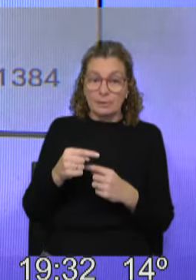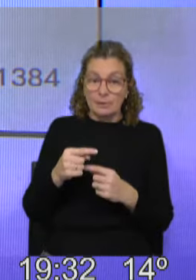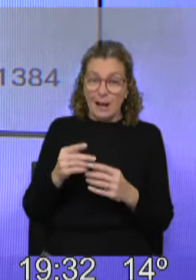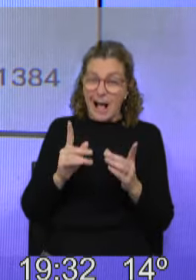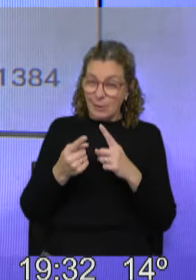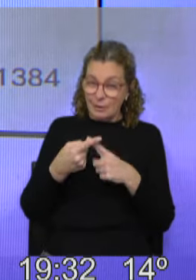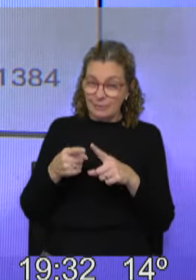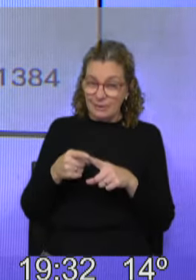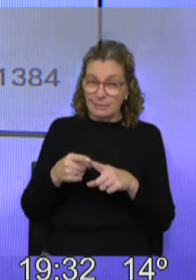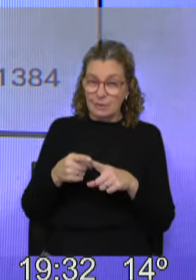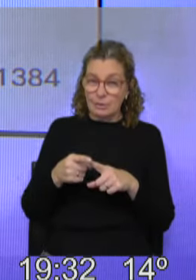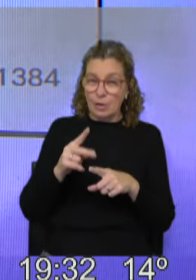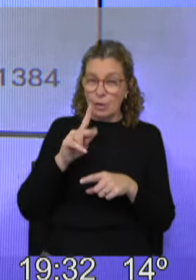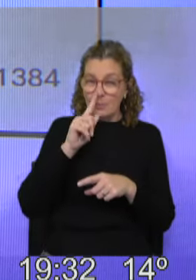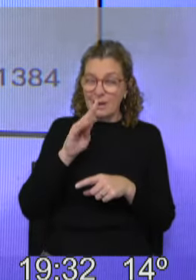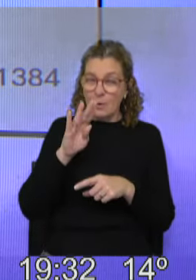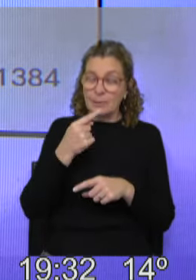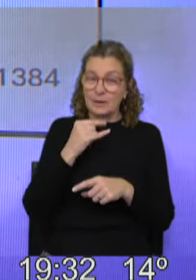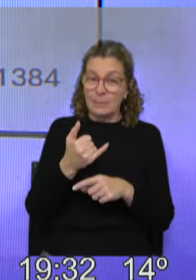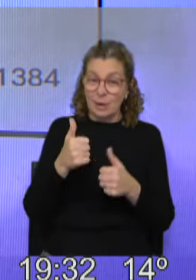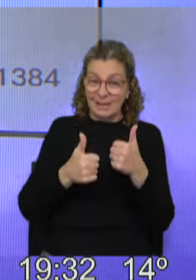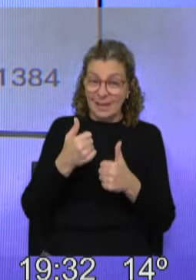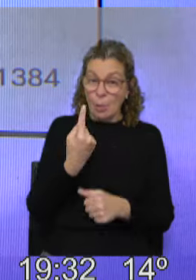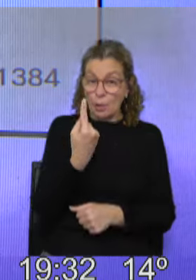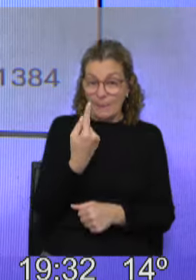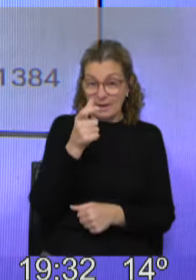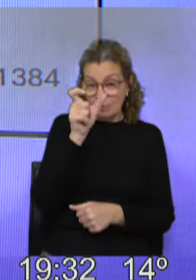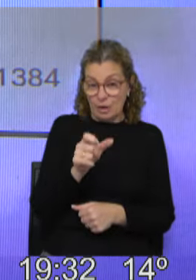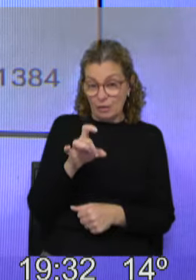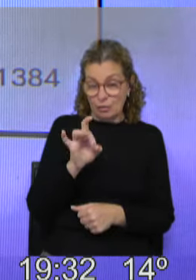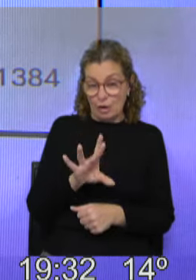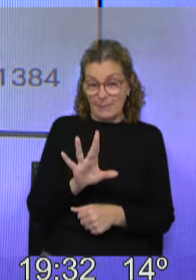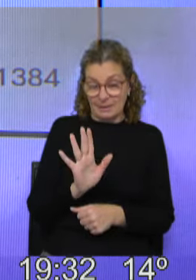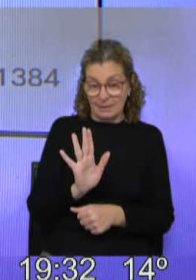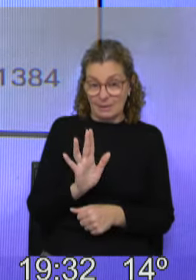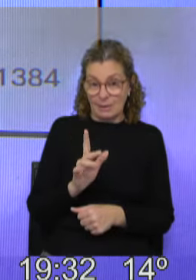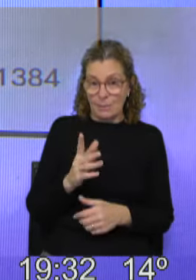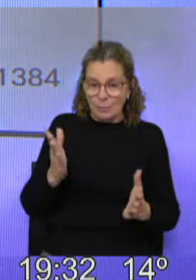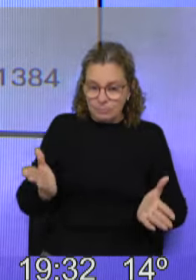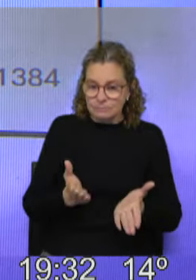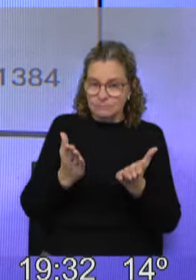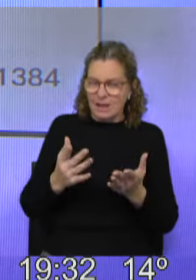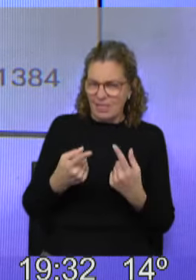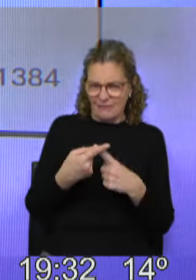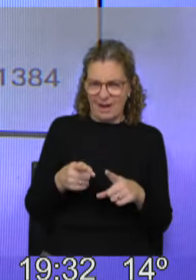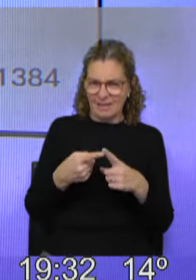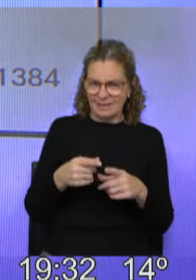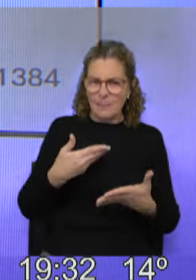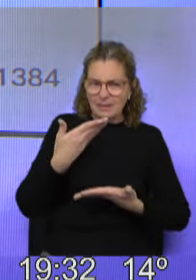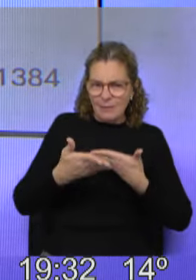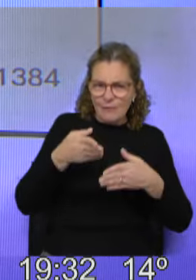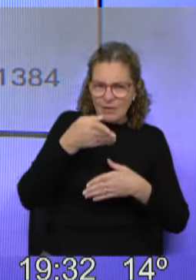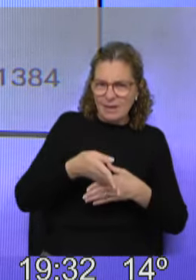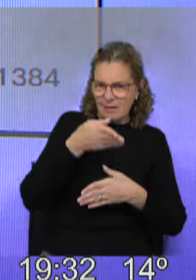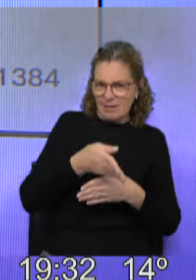particularidades. Por ejemplo, en 2004 había candidatura única, sin embargo, había una efervescencia distinta en la participación. Es decir,